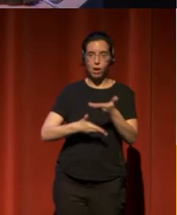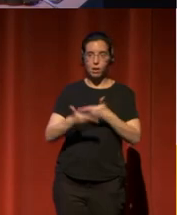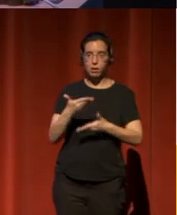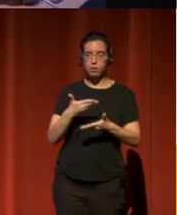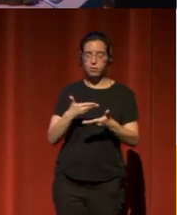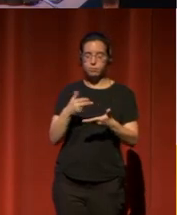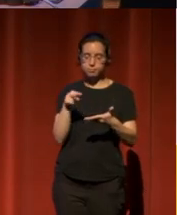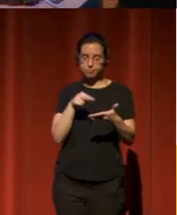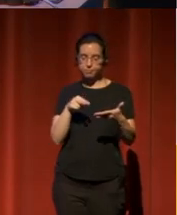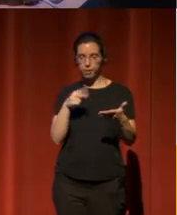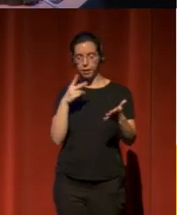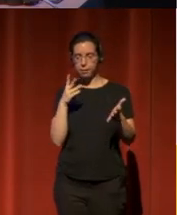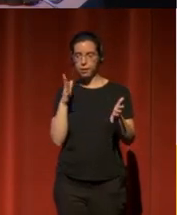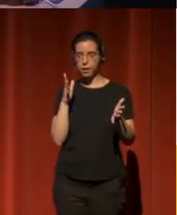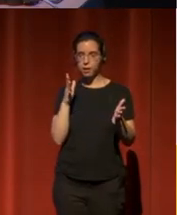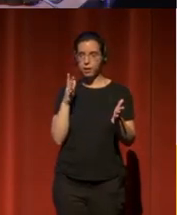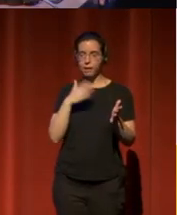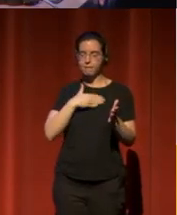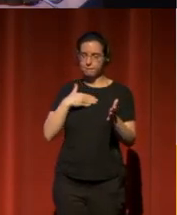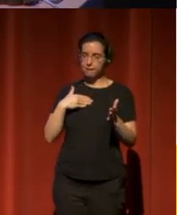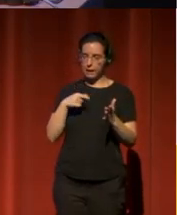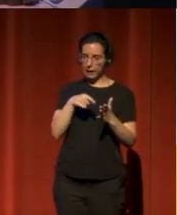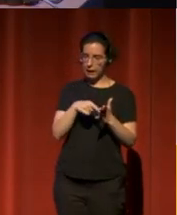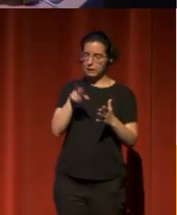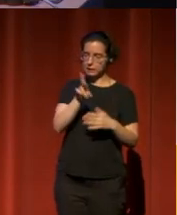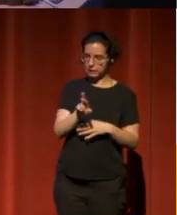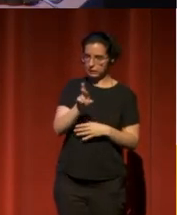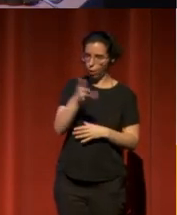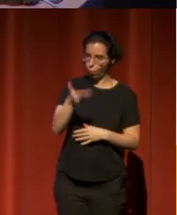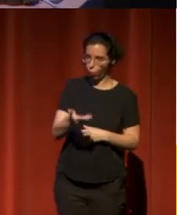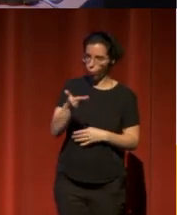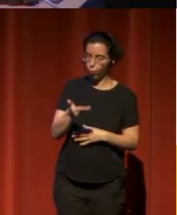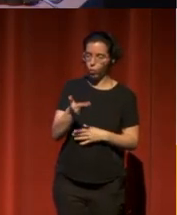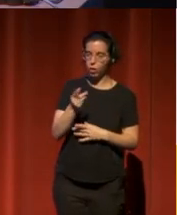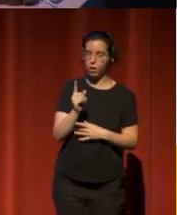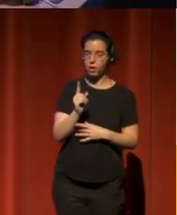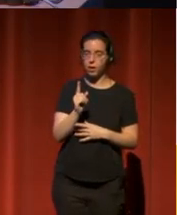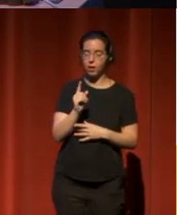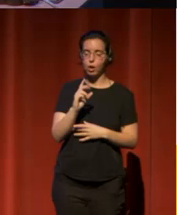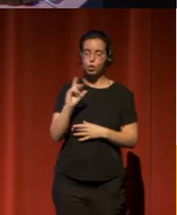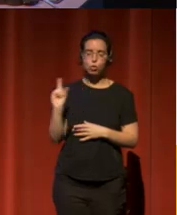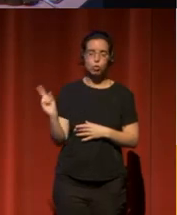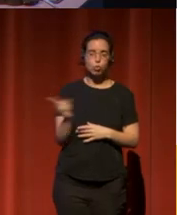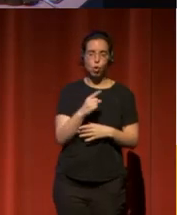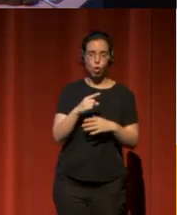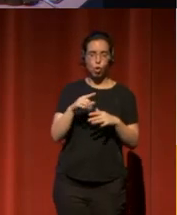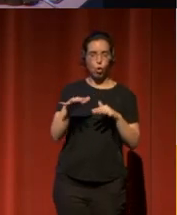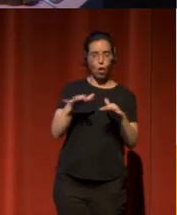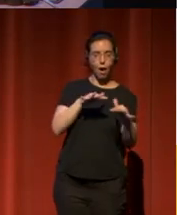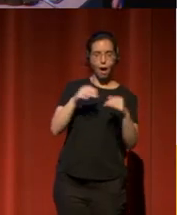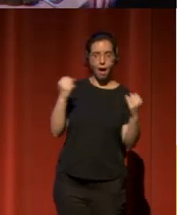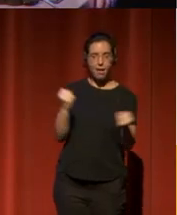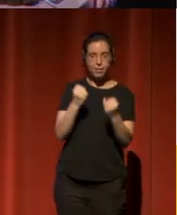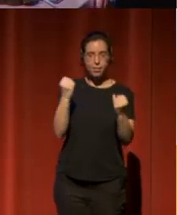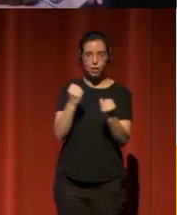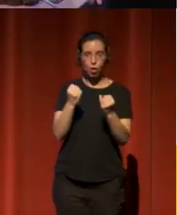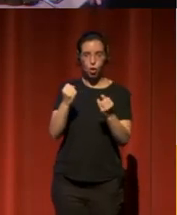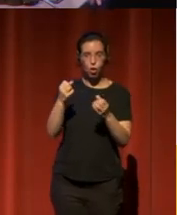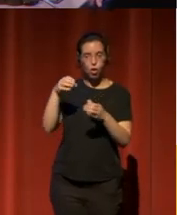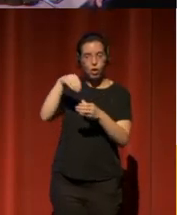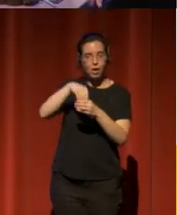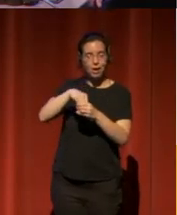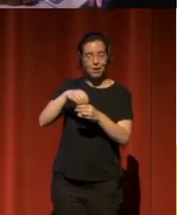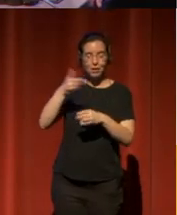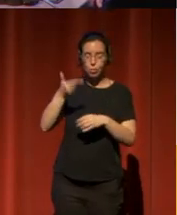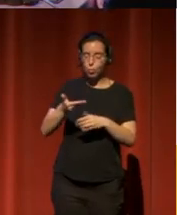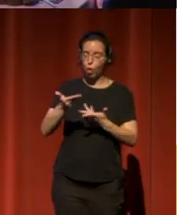bueno, quiero hacer hincapié en esto, me parece importante, todas las acciones que llevamos a cabo tienen un componente colaborativo. Queremos que la